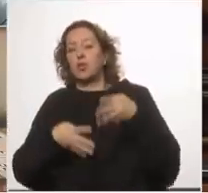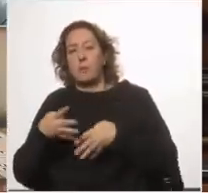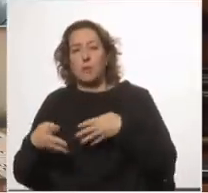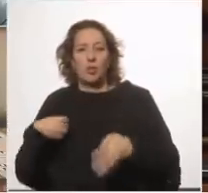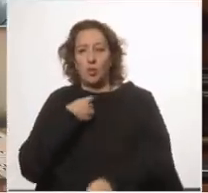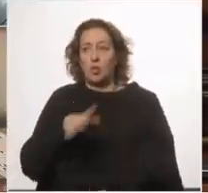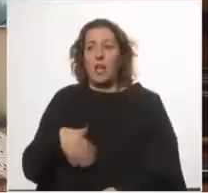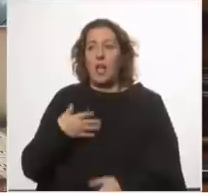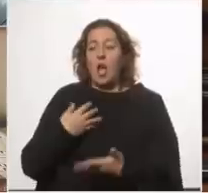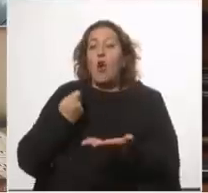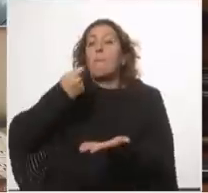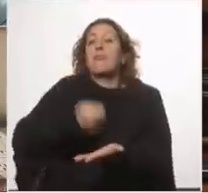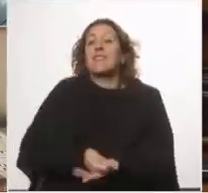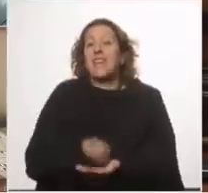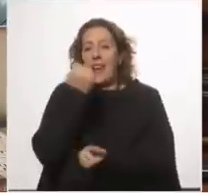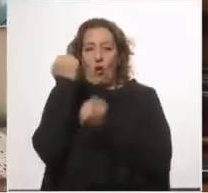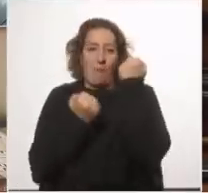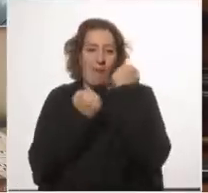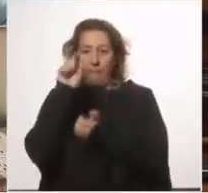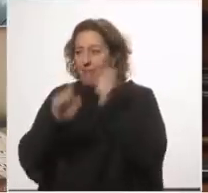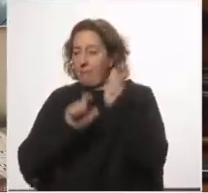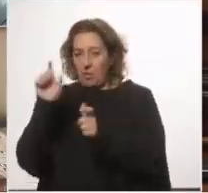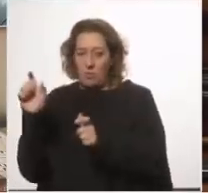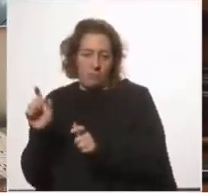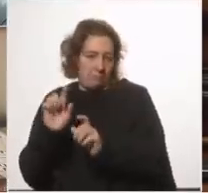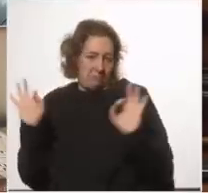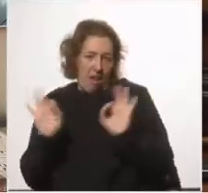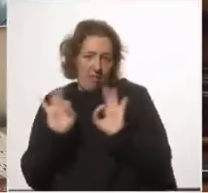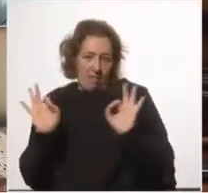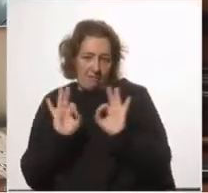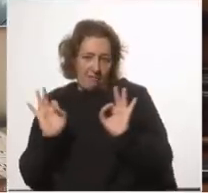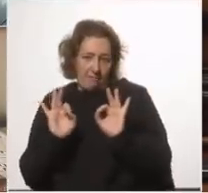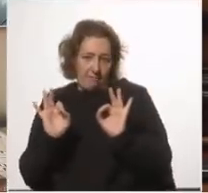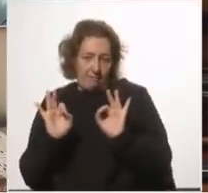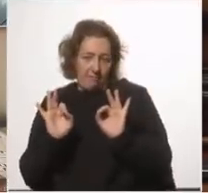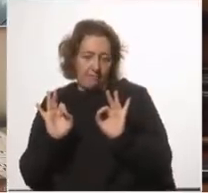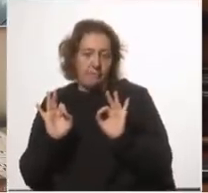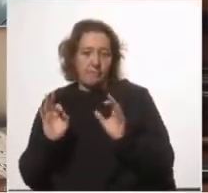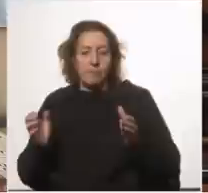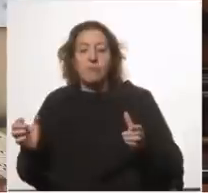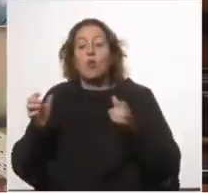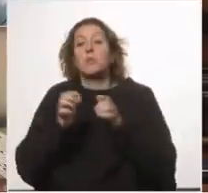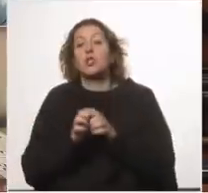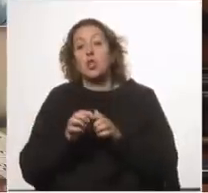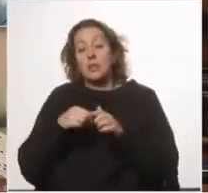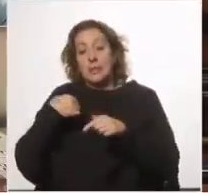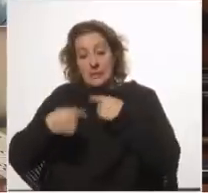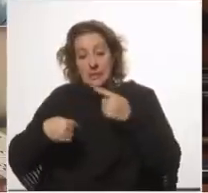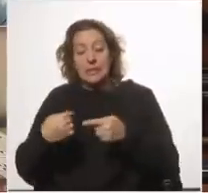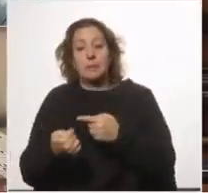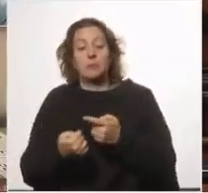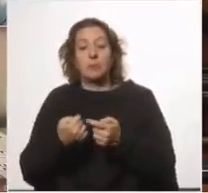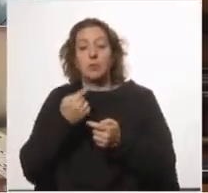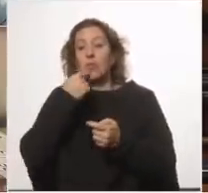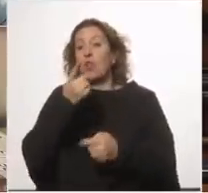a las personas. Nada de esto se hizo o poco. En la comisión de seguimiento punteamos, el senador Gandini particularmente